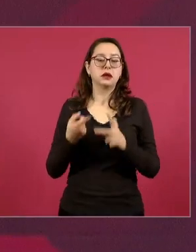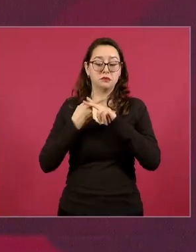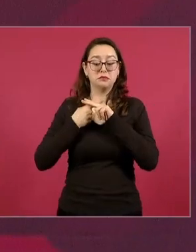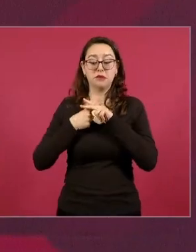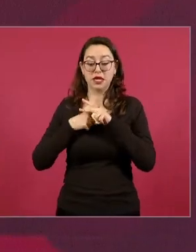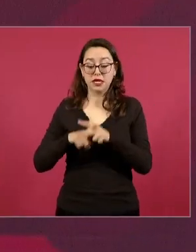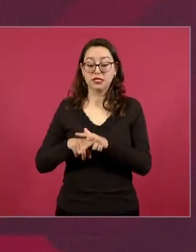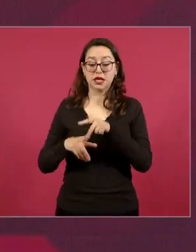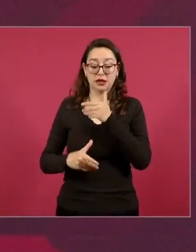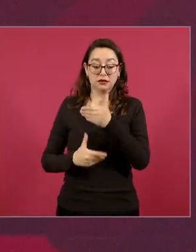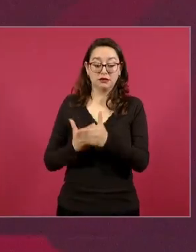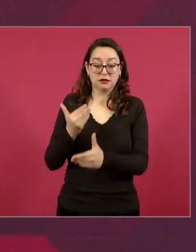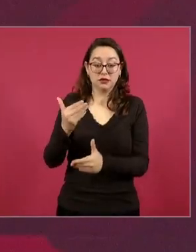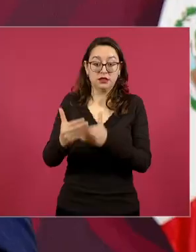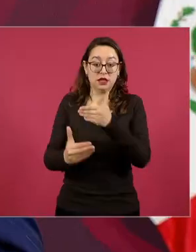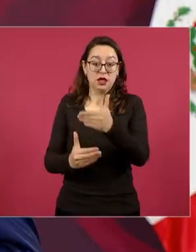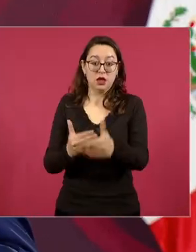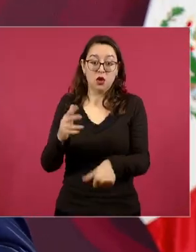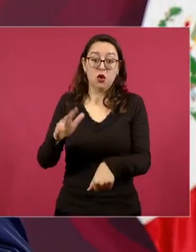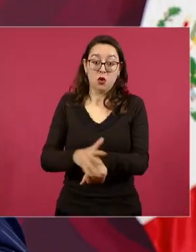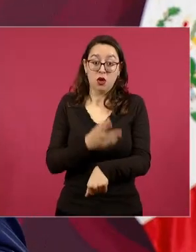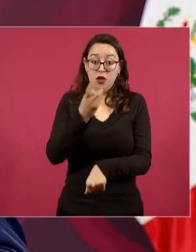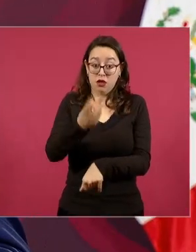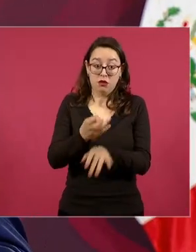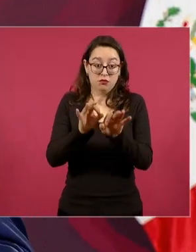por eso es muy bueno este ejercicio